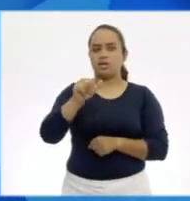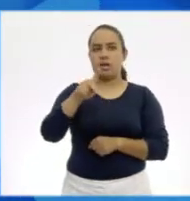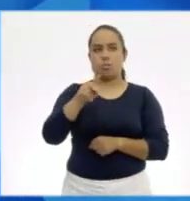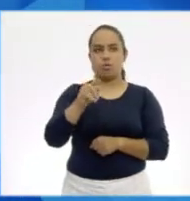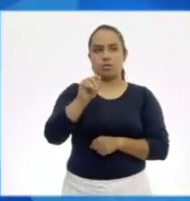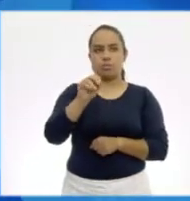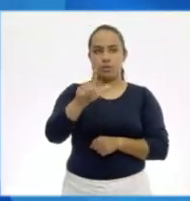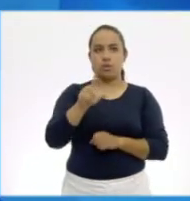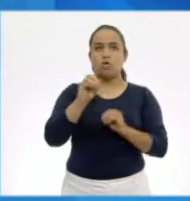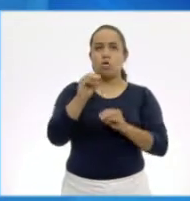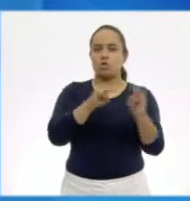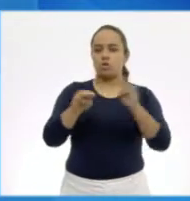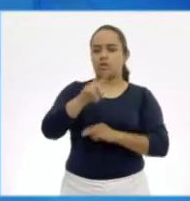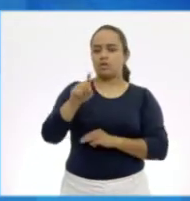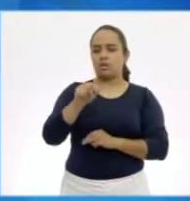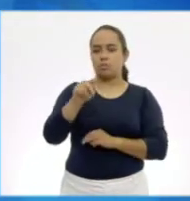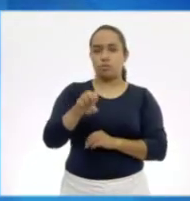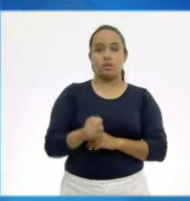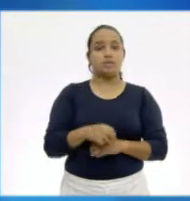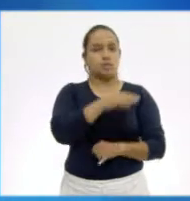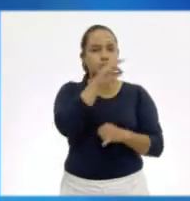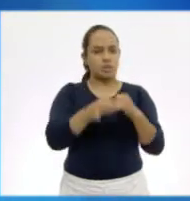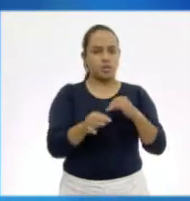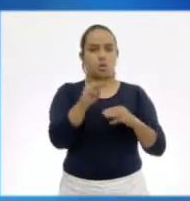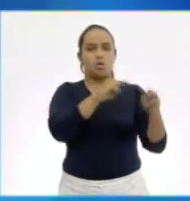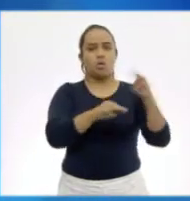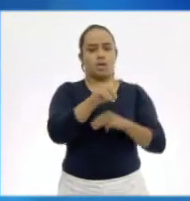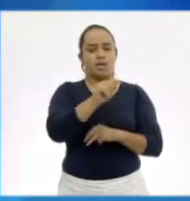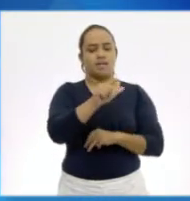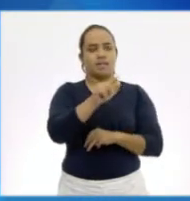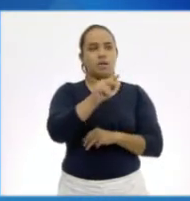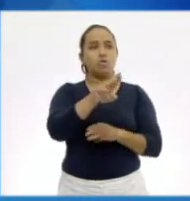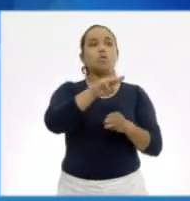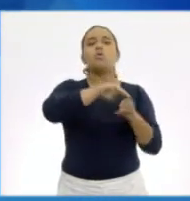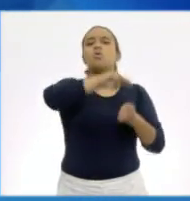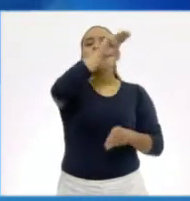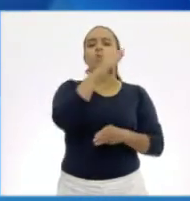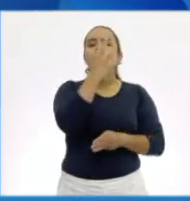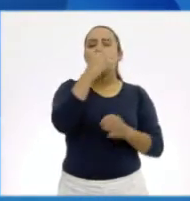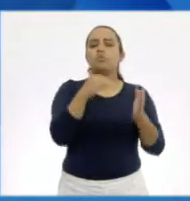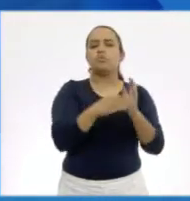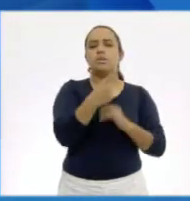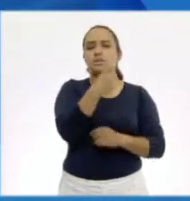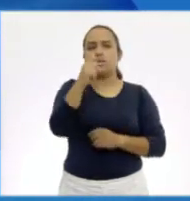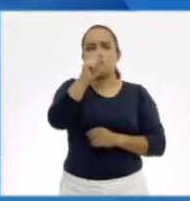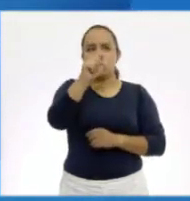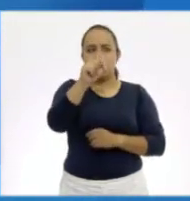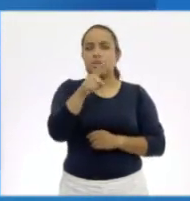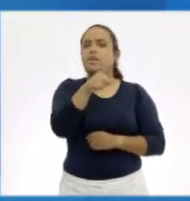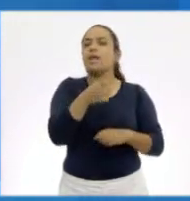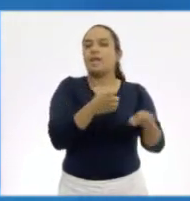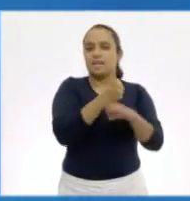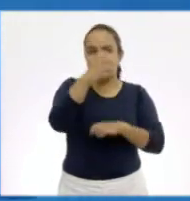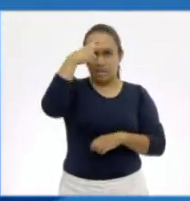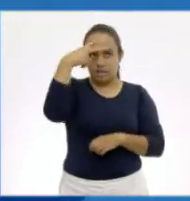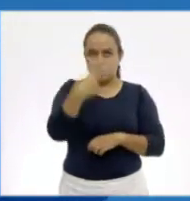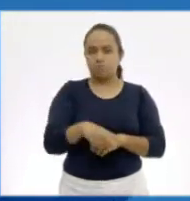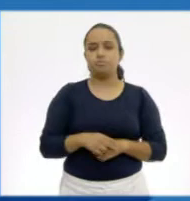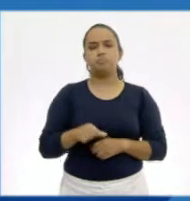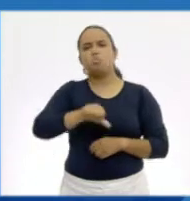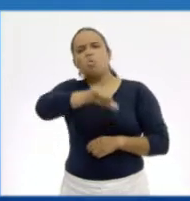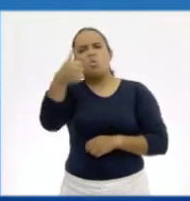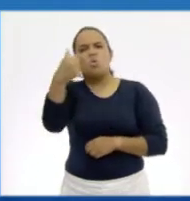Cerro de Zapotes. Y el último, el Monte de Tlaloc, con una altura de 4,120 metros. En el Estado de México,